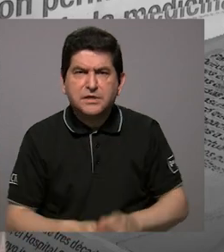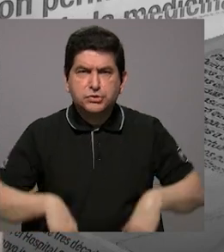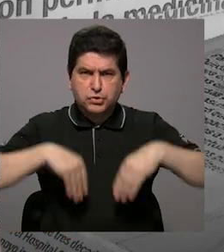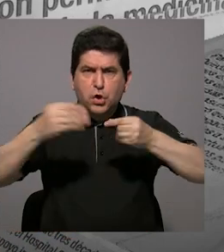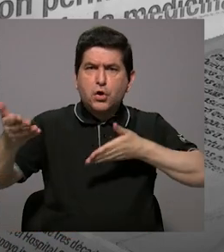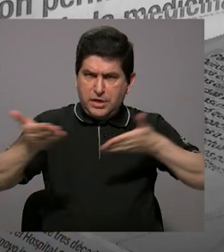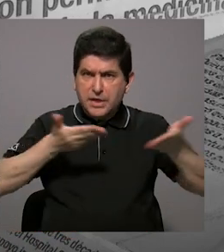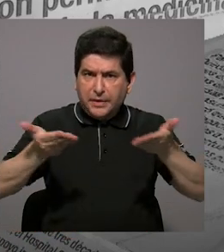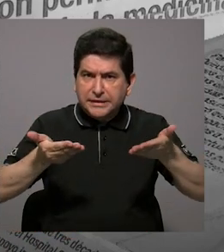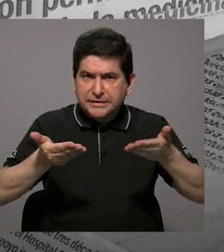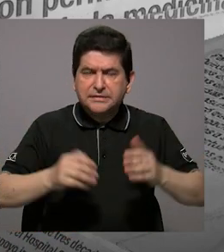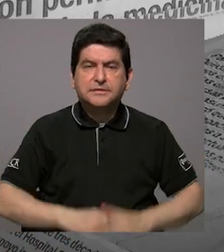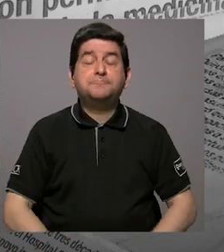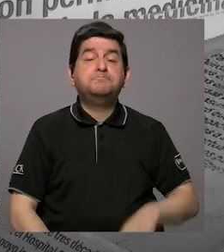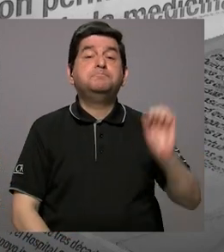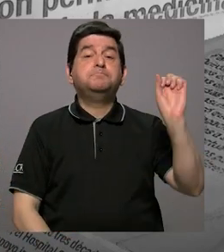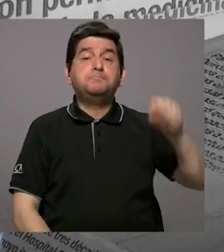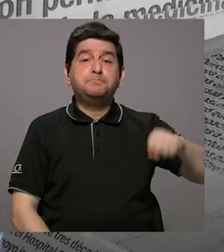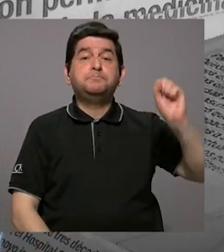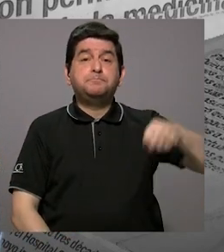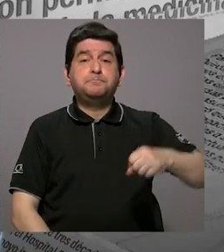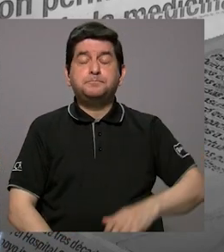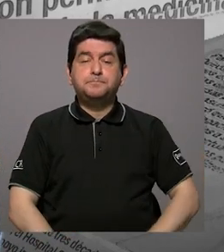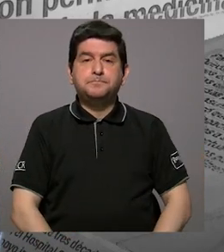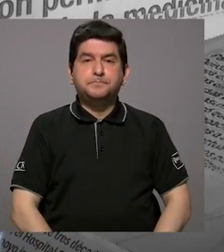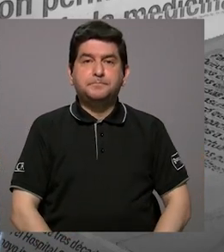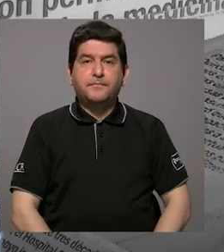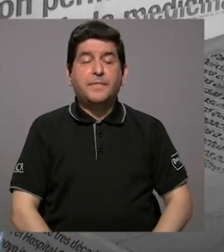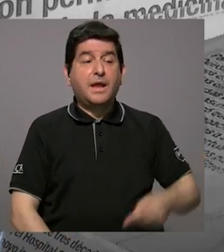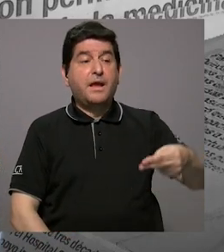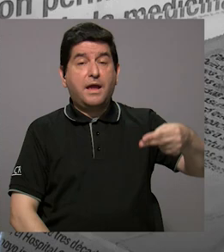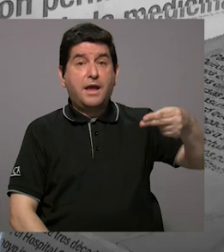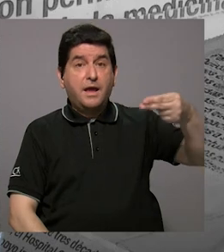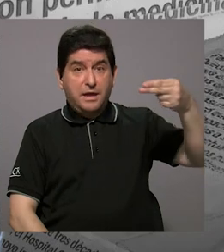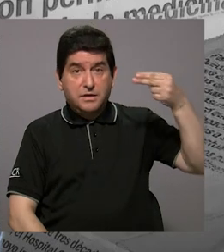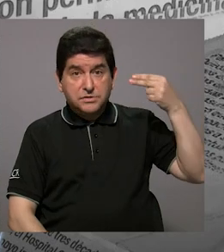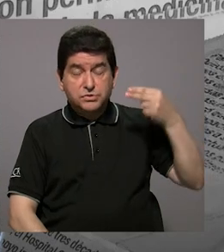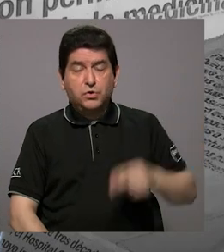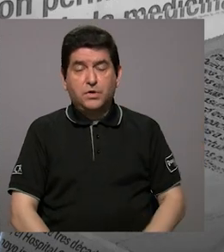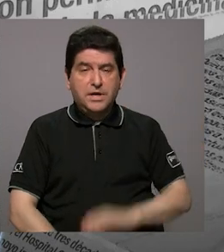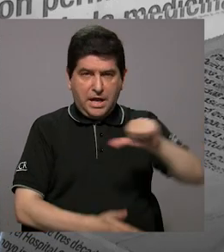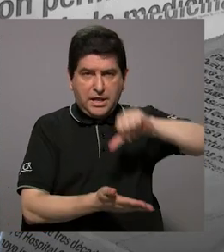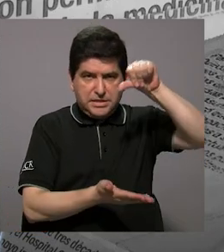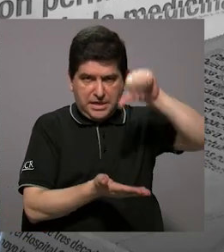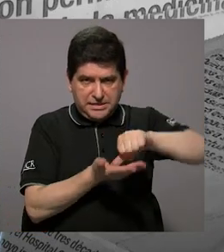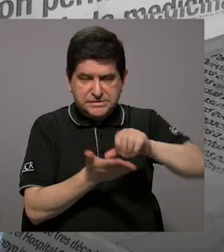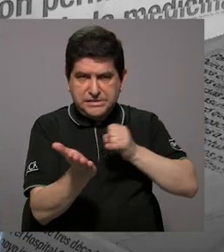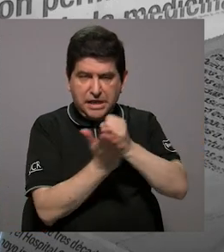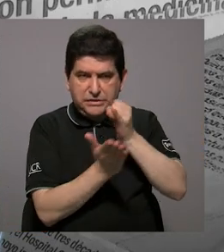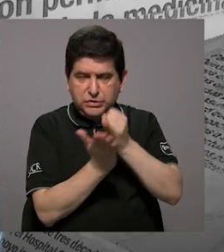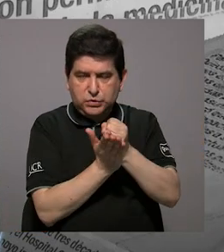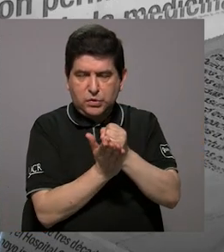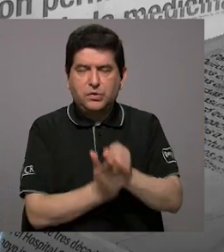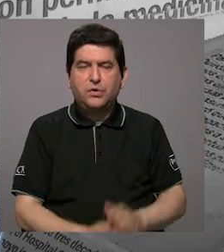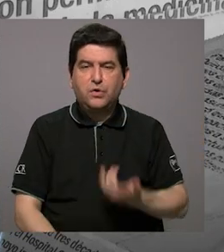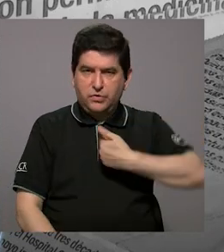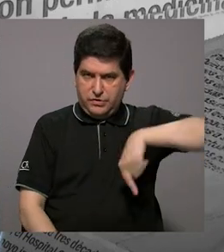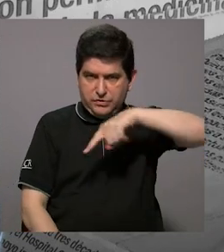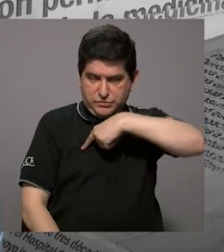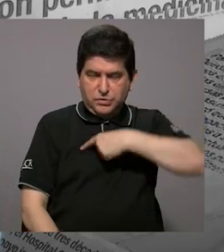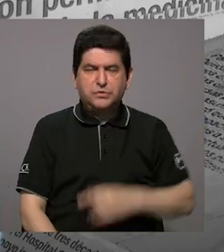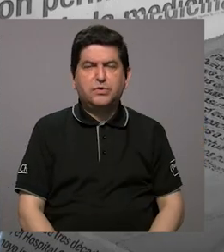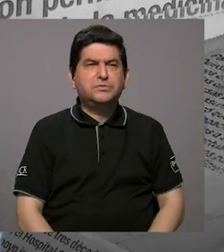y ha vendido servicios. Así es, en la historia del CELEC como centro de investigación,